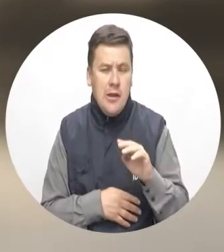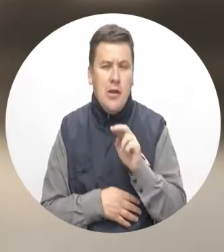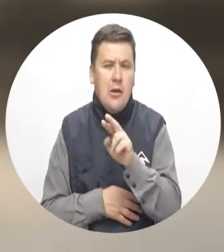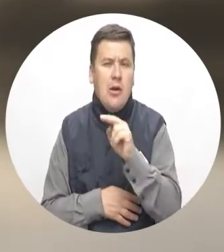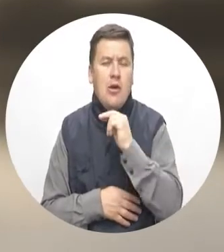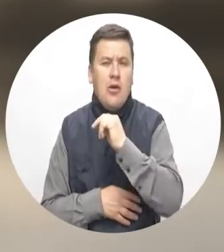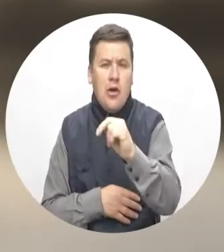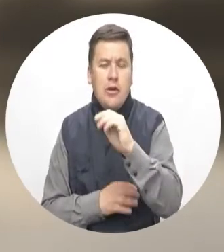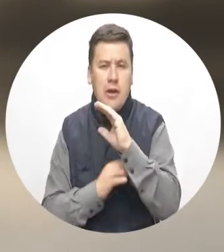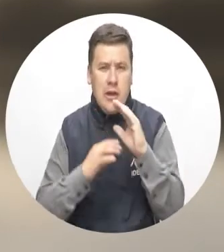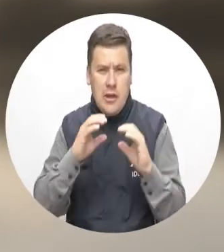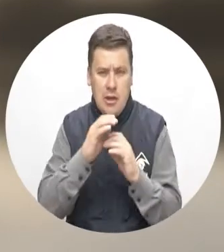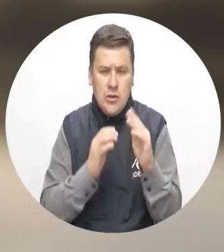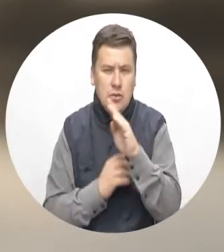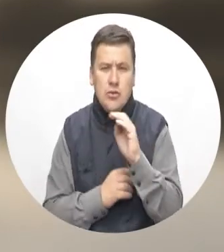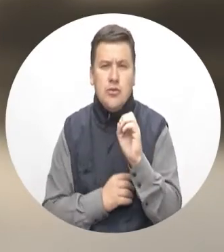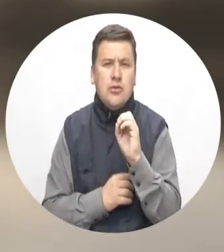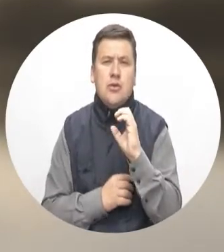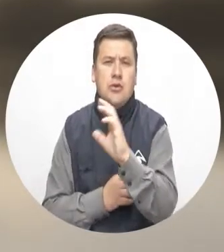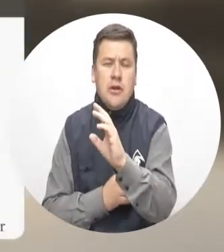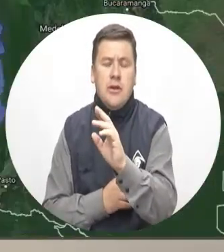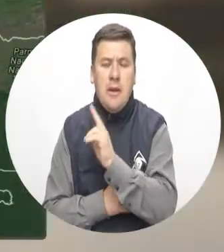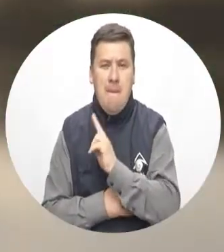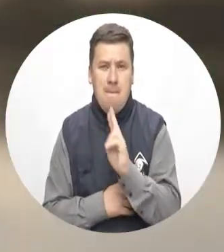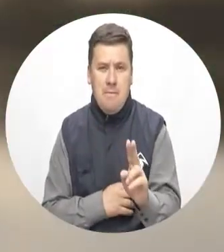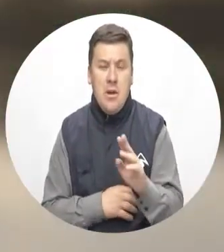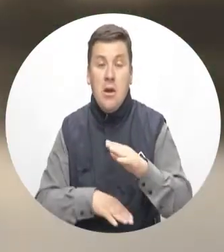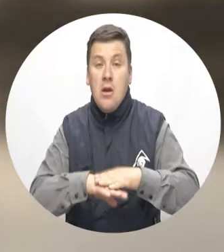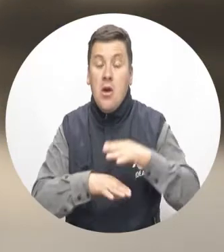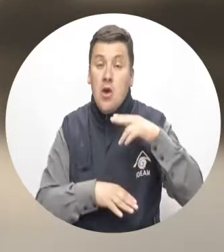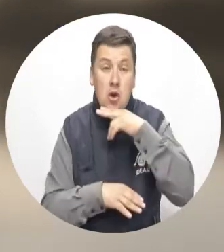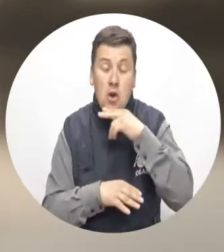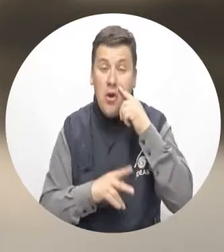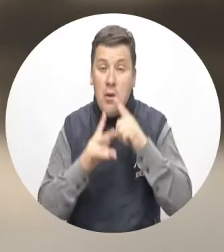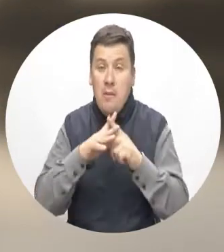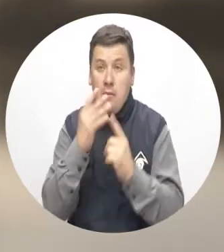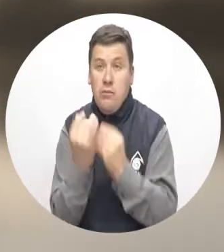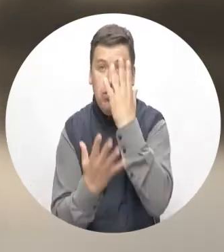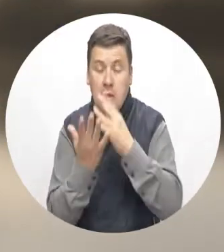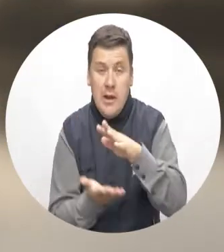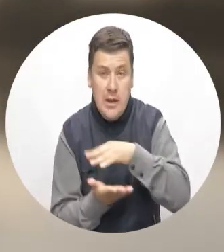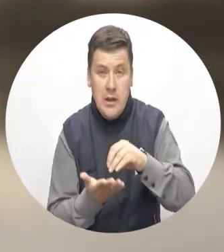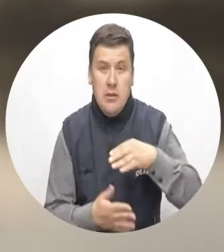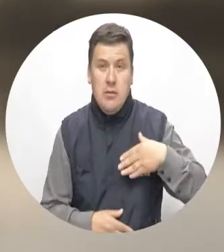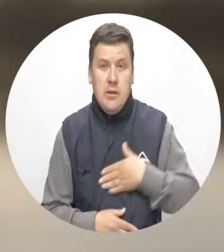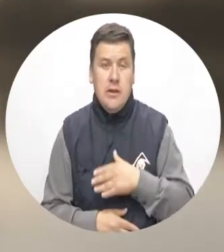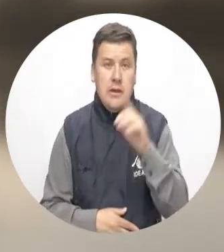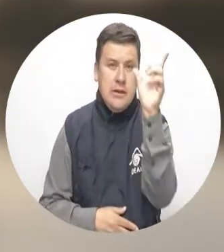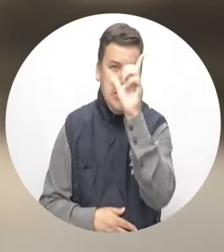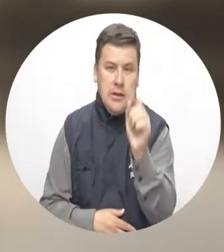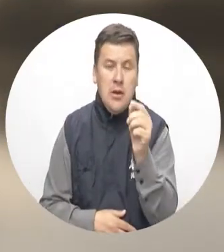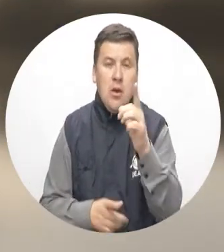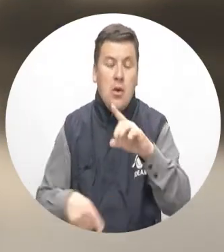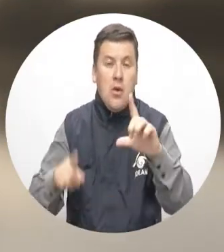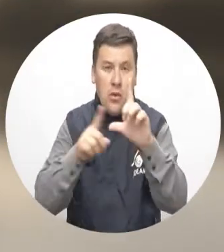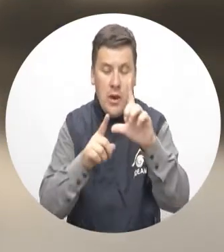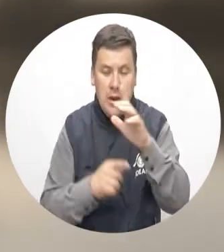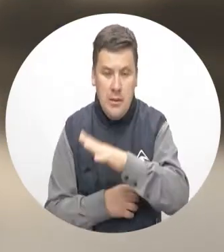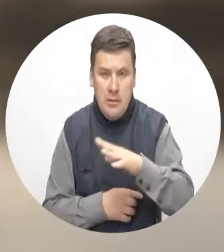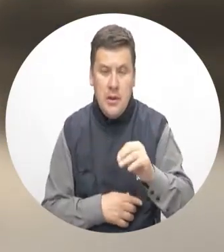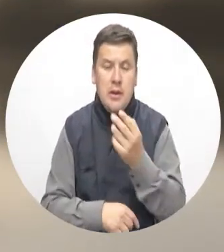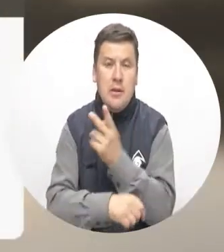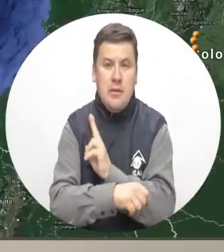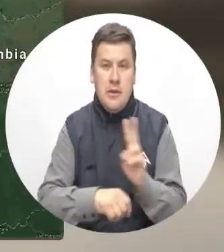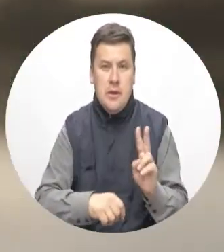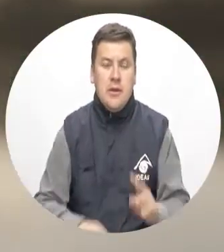Antioquia, norte del Cauca y suroccidente del Valle. Alerta roja por incendio en departamentos de Atlántico, Bolívar, Cesar, La Guajira y